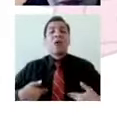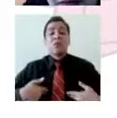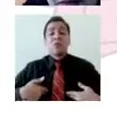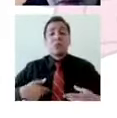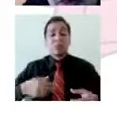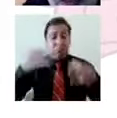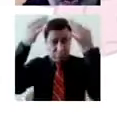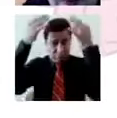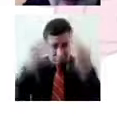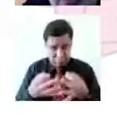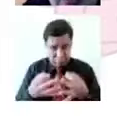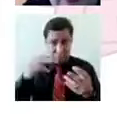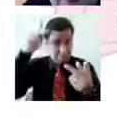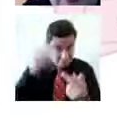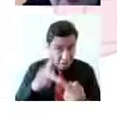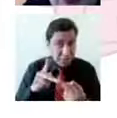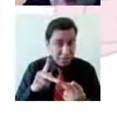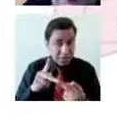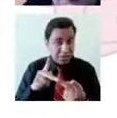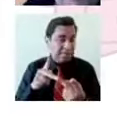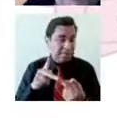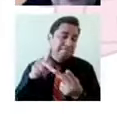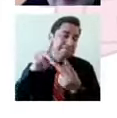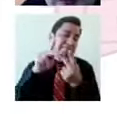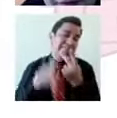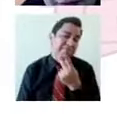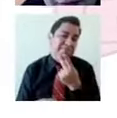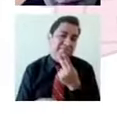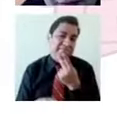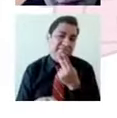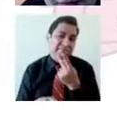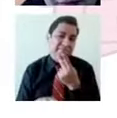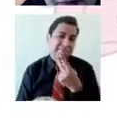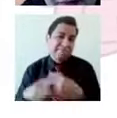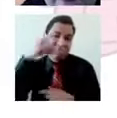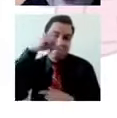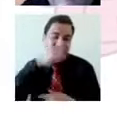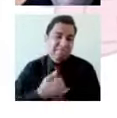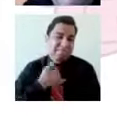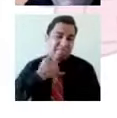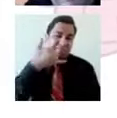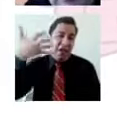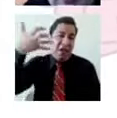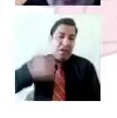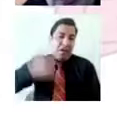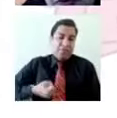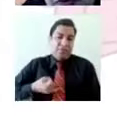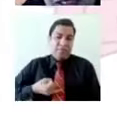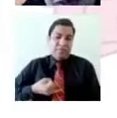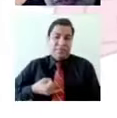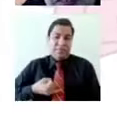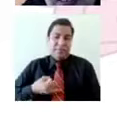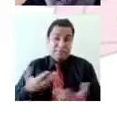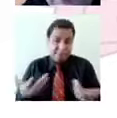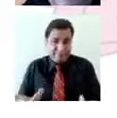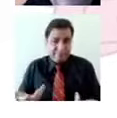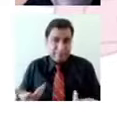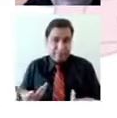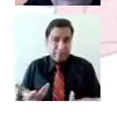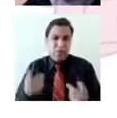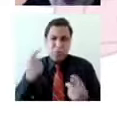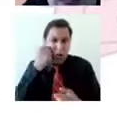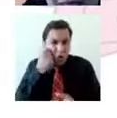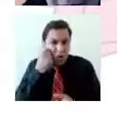atención psicoterapéutica. Y no uno, varios. A partir de mi capacitación continua, a